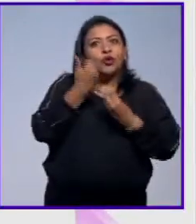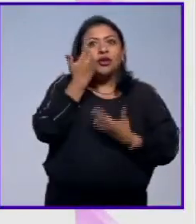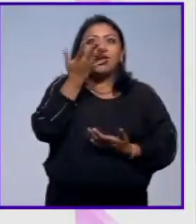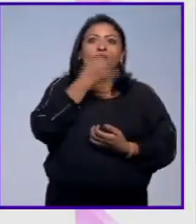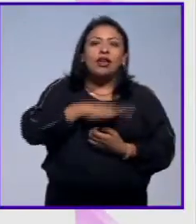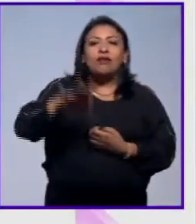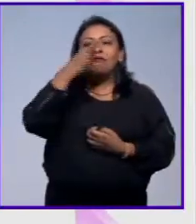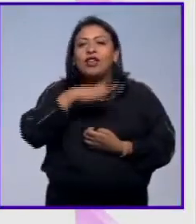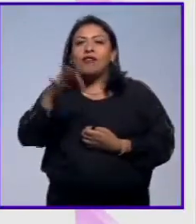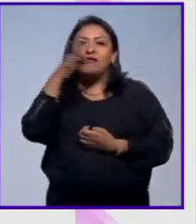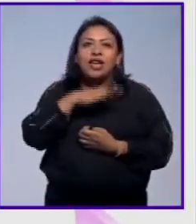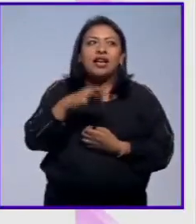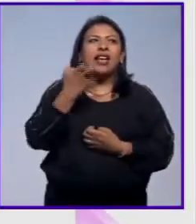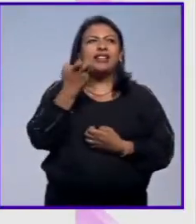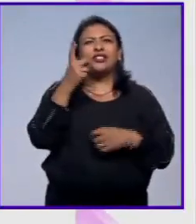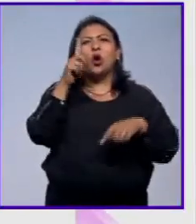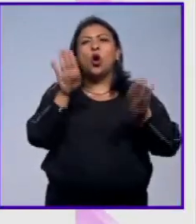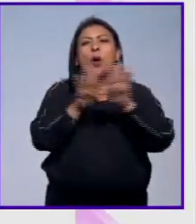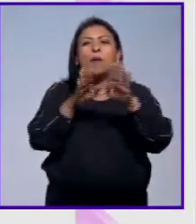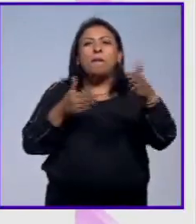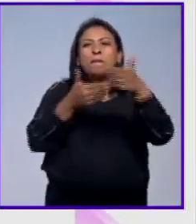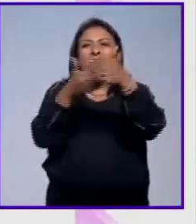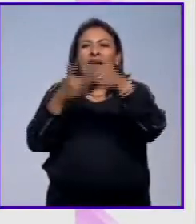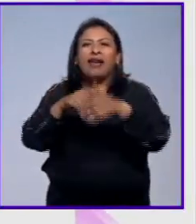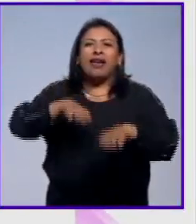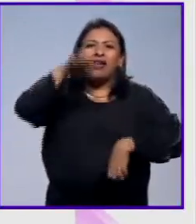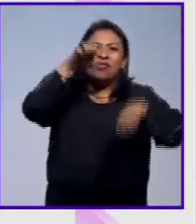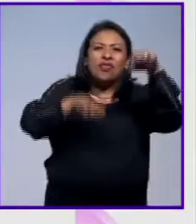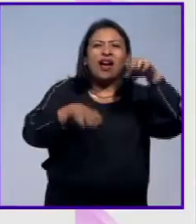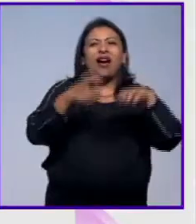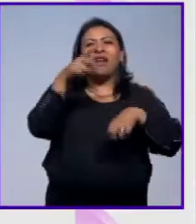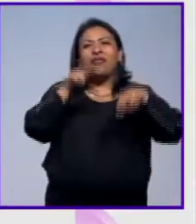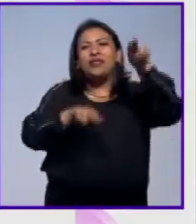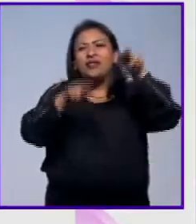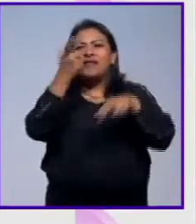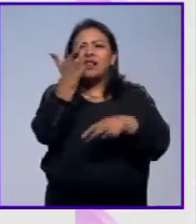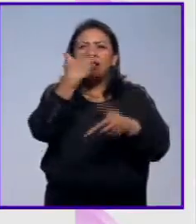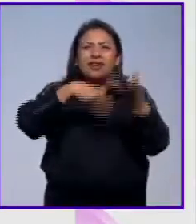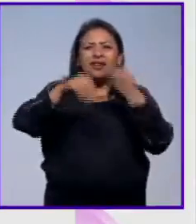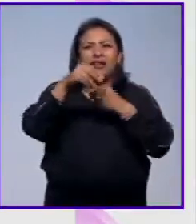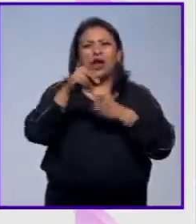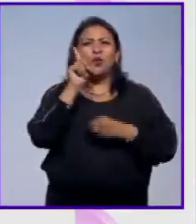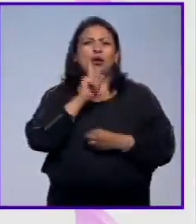festejos los cuales rompen las barreras de edad clase social y género